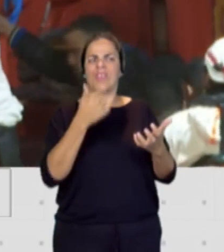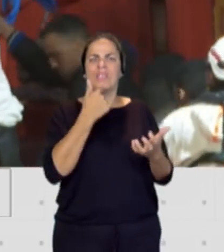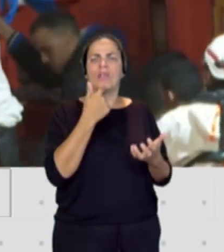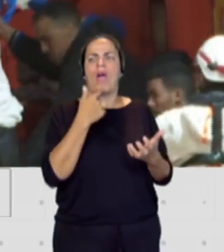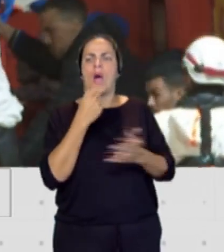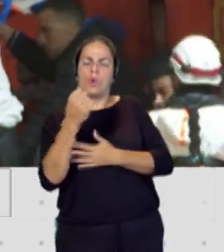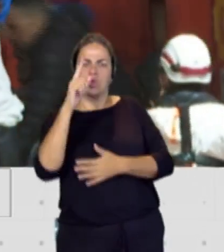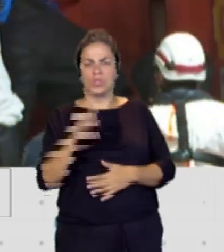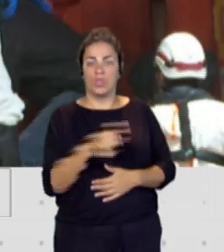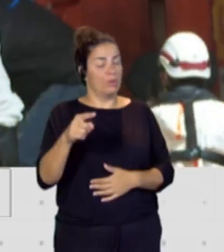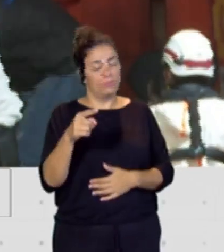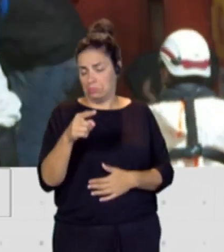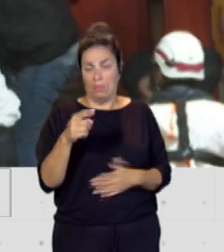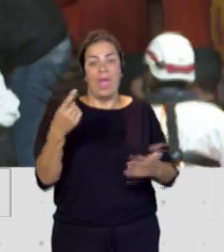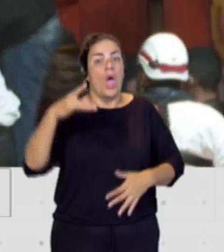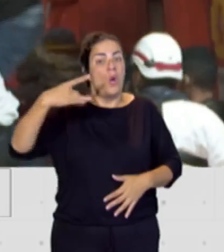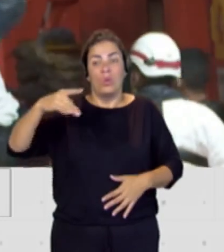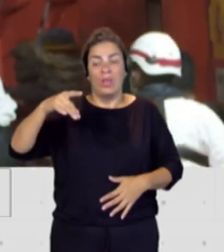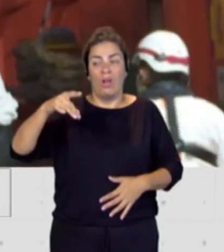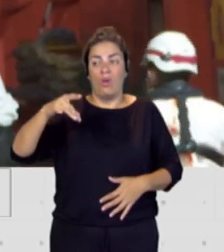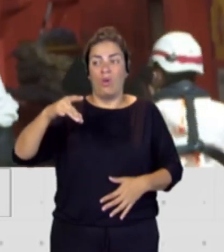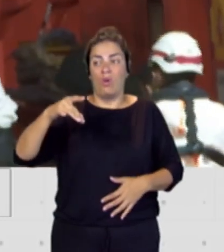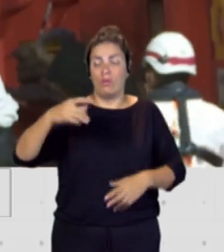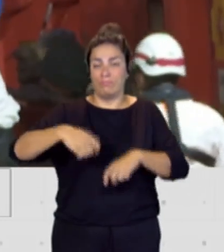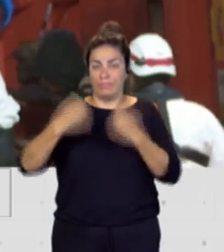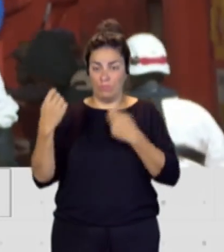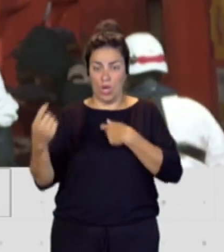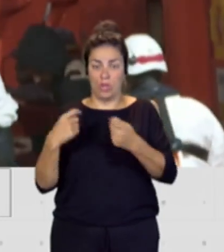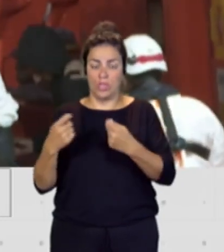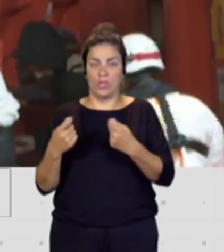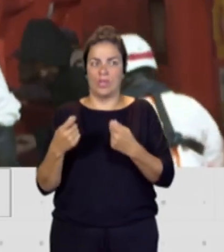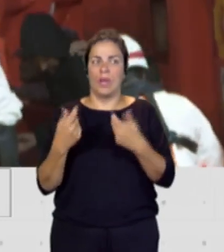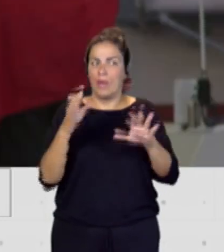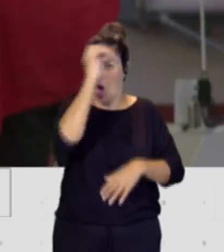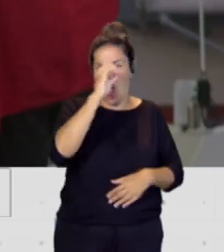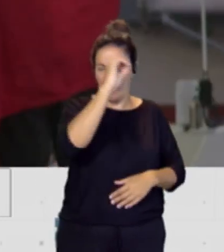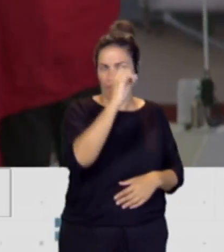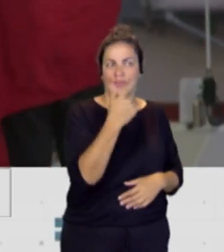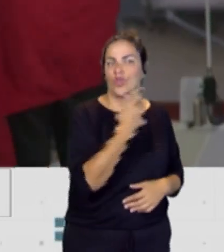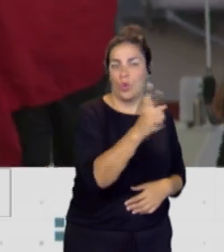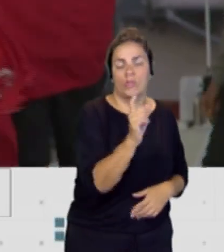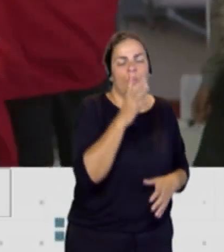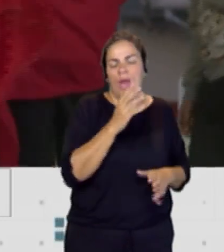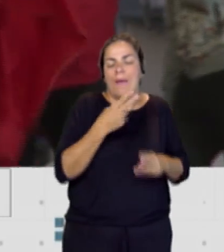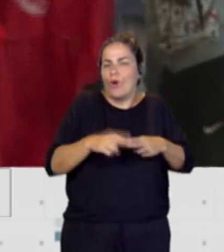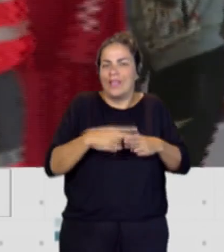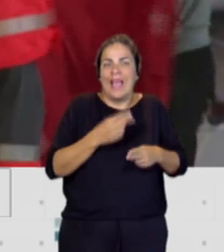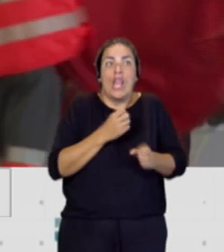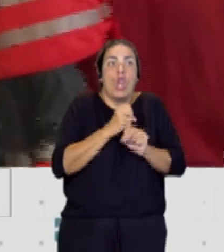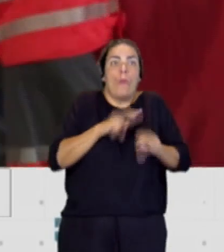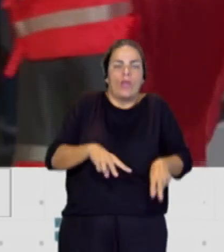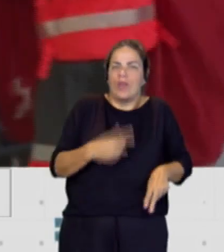durante toda esta semana sin posicionarse políticamente porque no hay nada en política peor que el no posicionarse sobre las cosas lo ha hecho